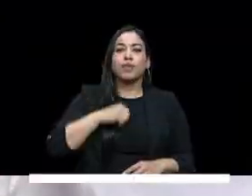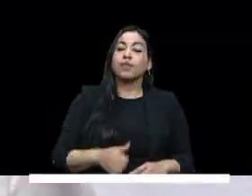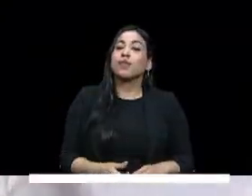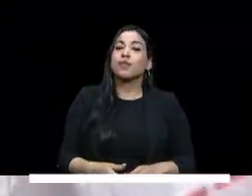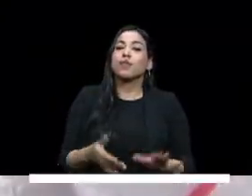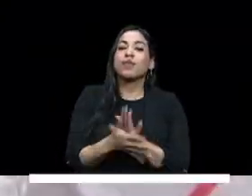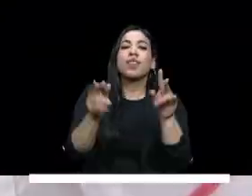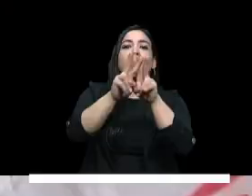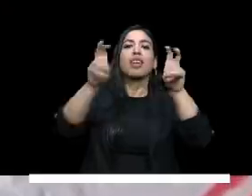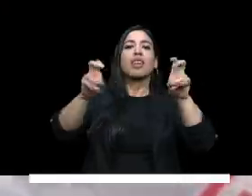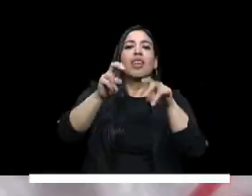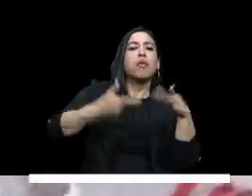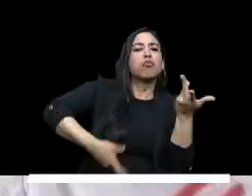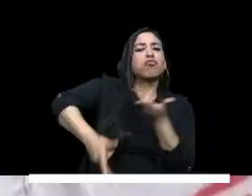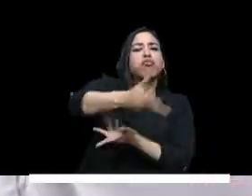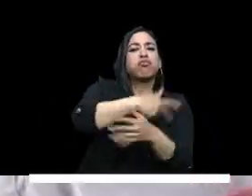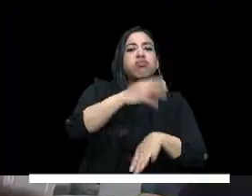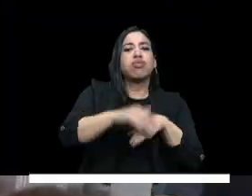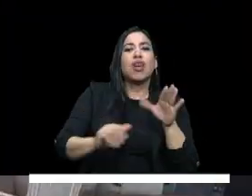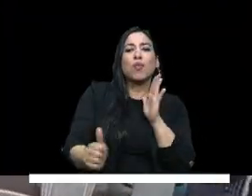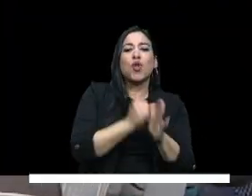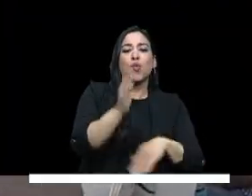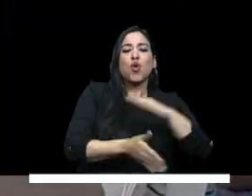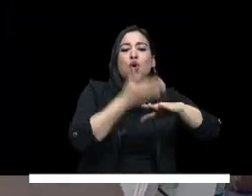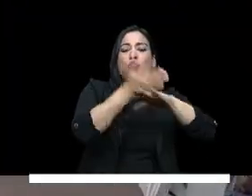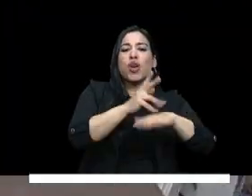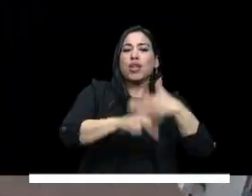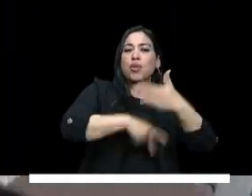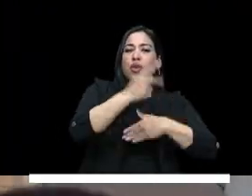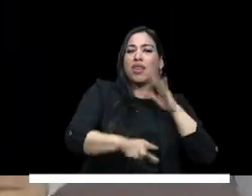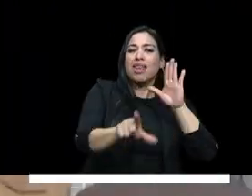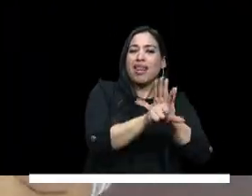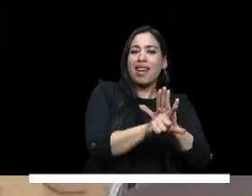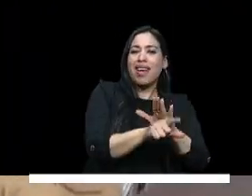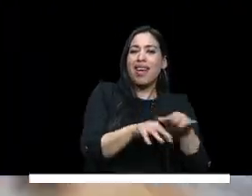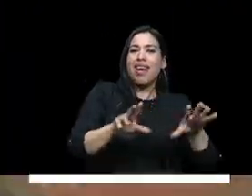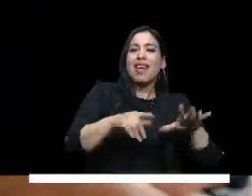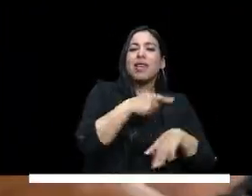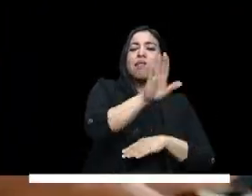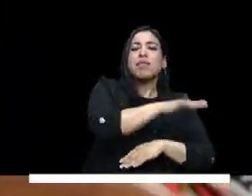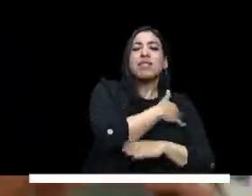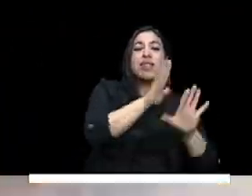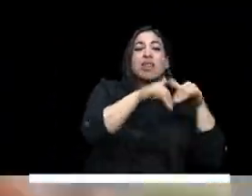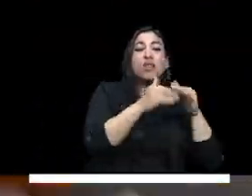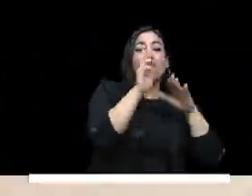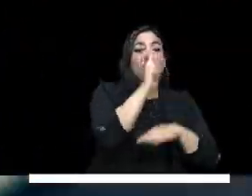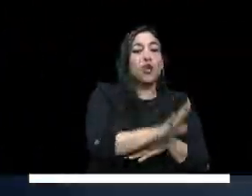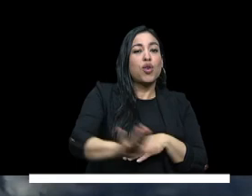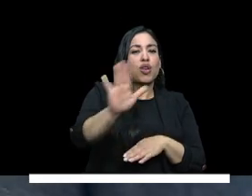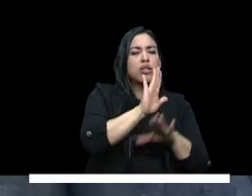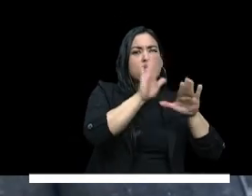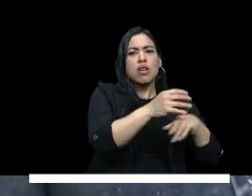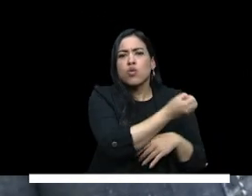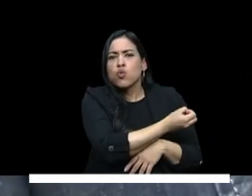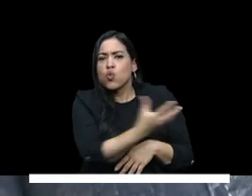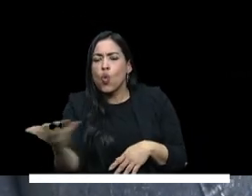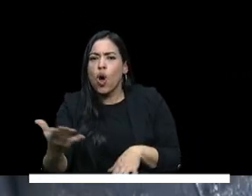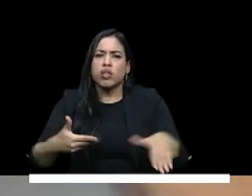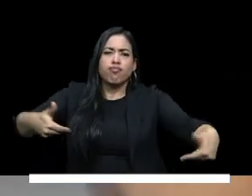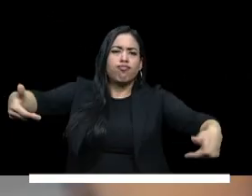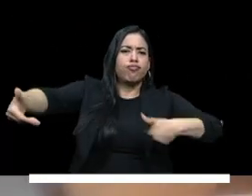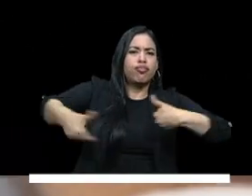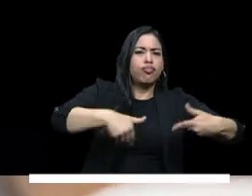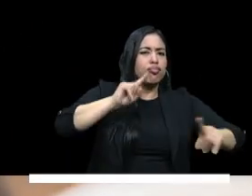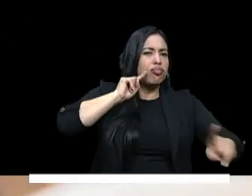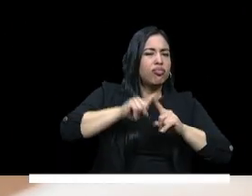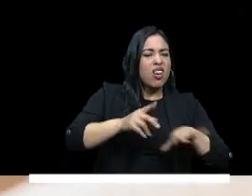en el marco de la socialización del borrador de la propuesta del proyecto de ley estatutaria del ministerio de educación nacional se han recibido aportes en busca